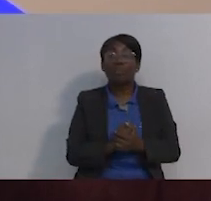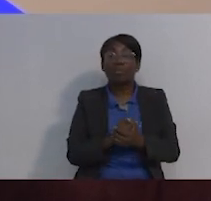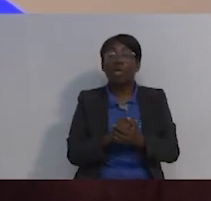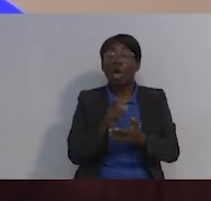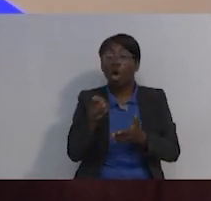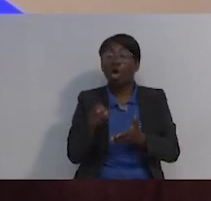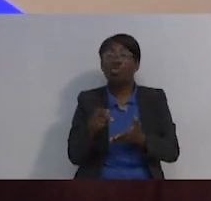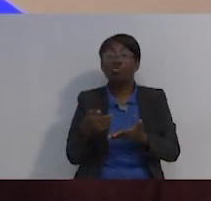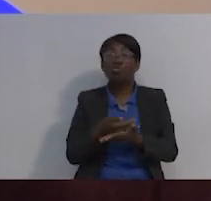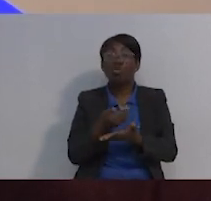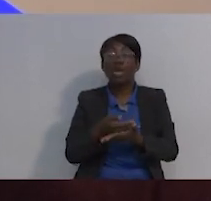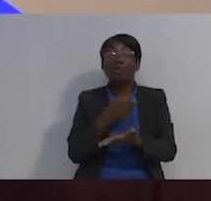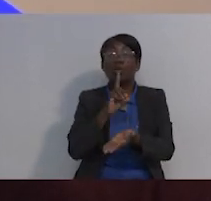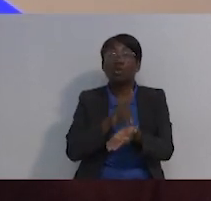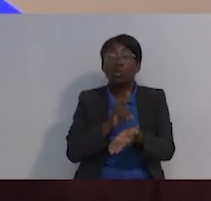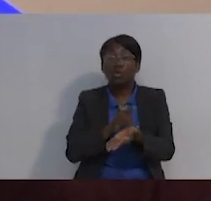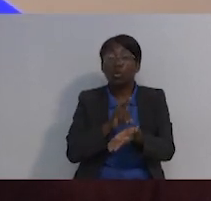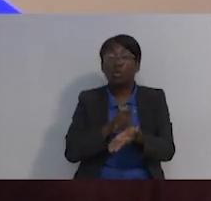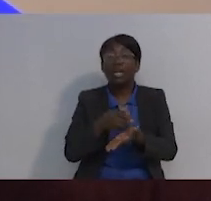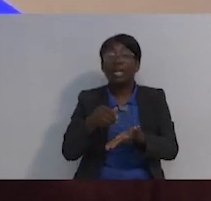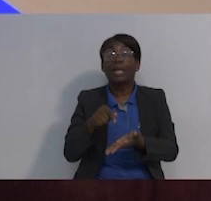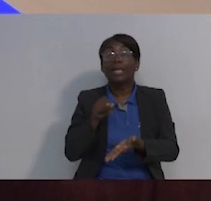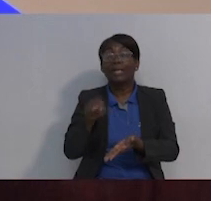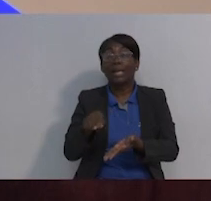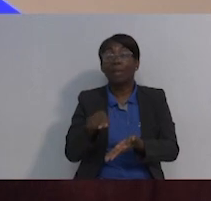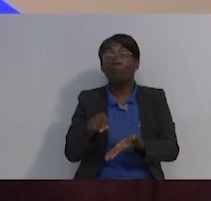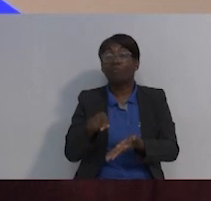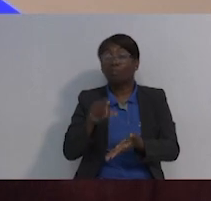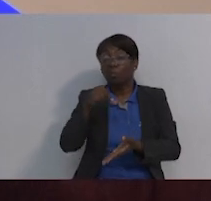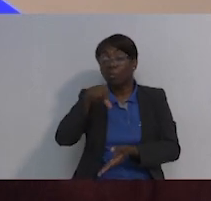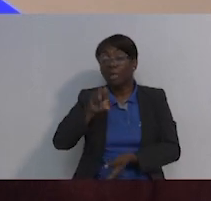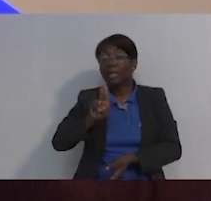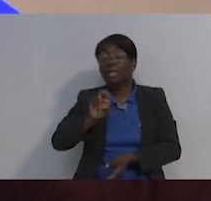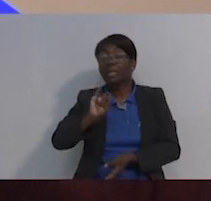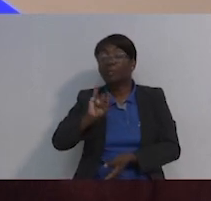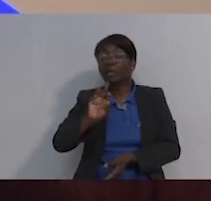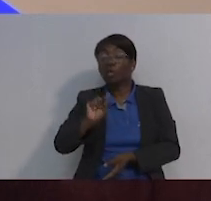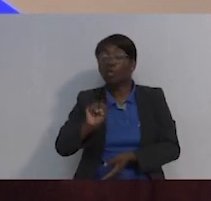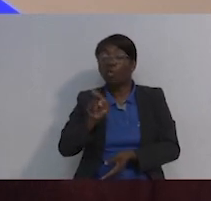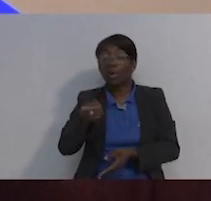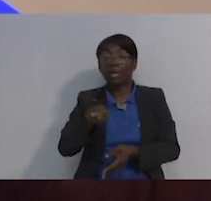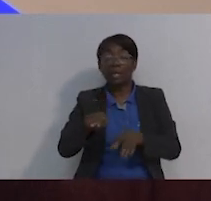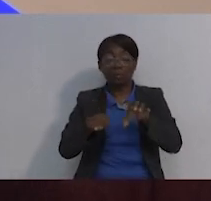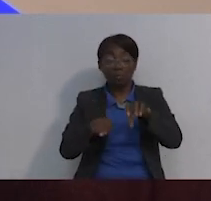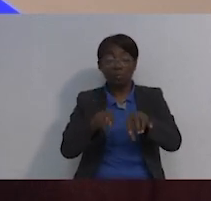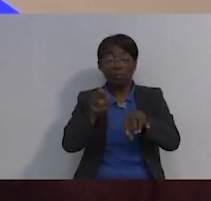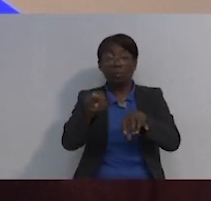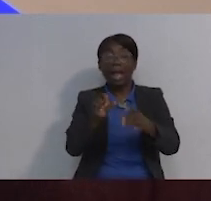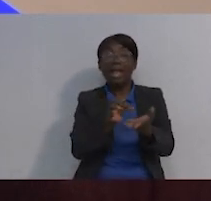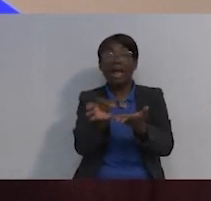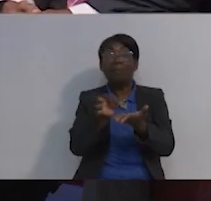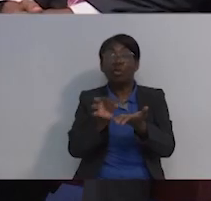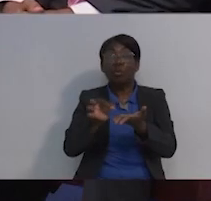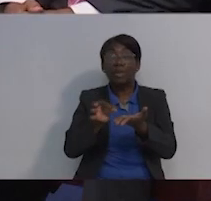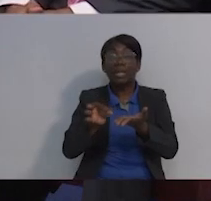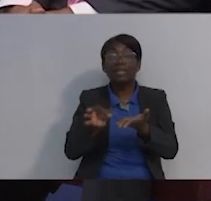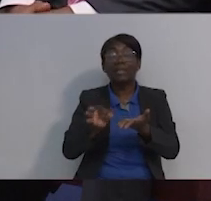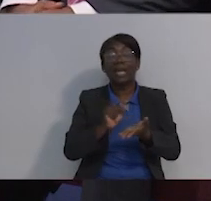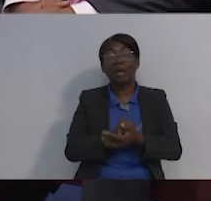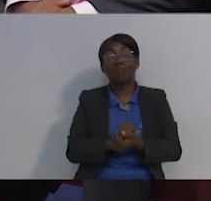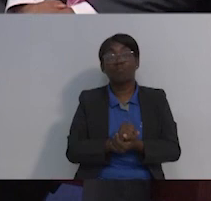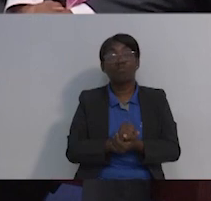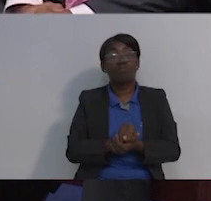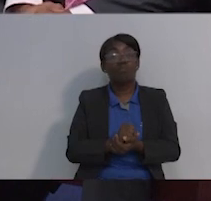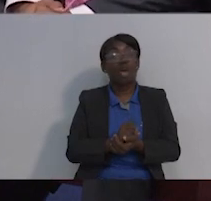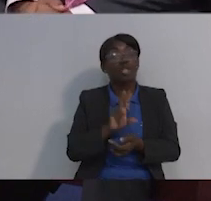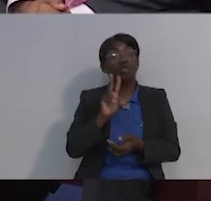nombrando oncólogos médicos, que son los que ponen quimioterapia en unidades periféricas en el interior del país. Eso es